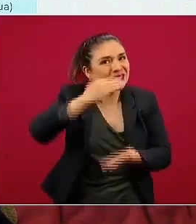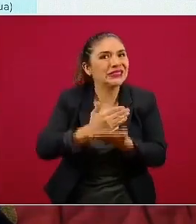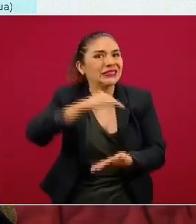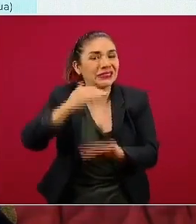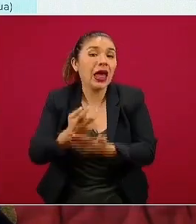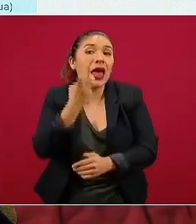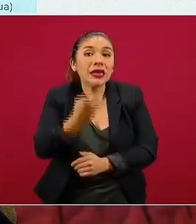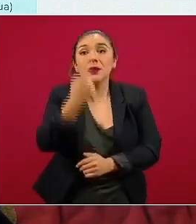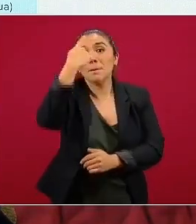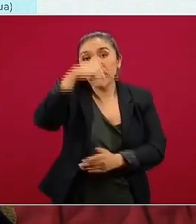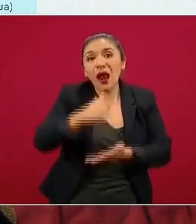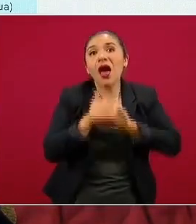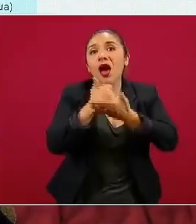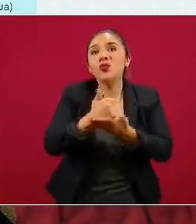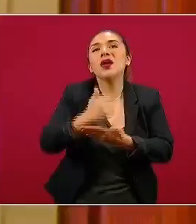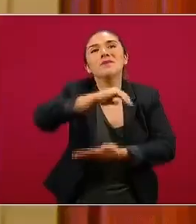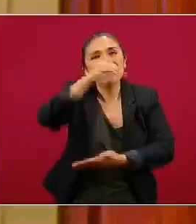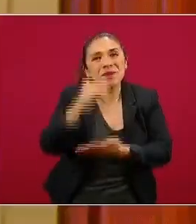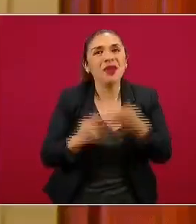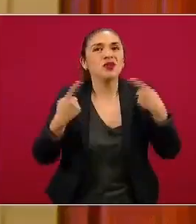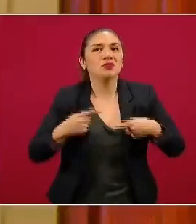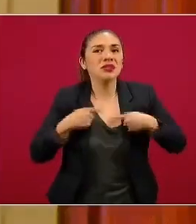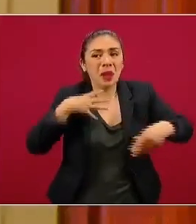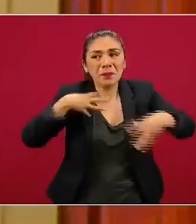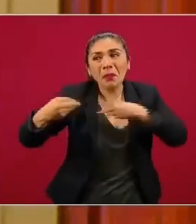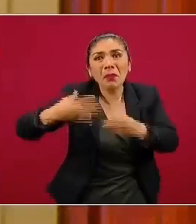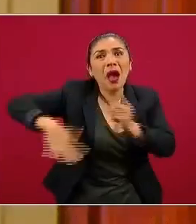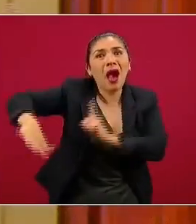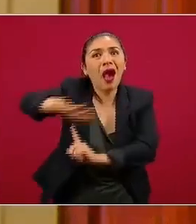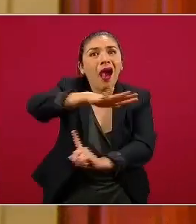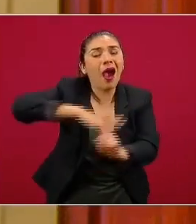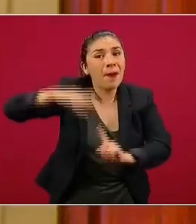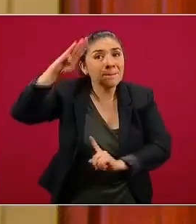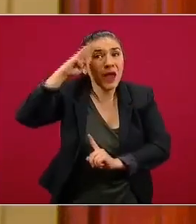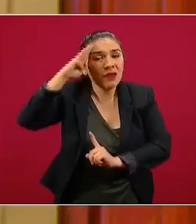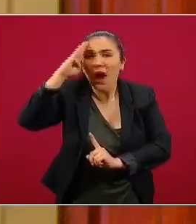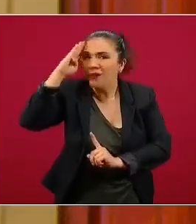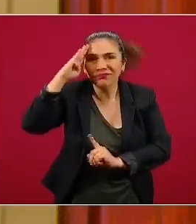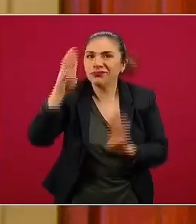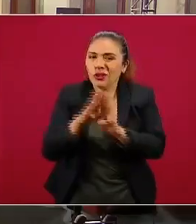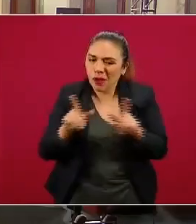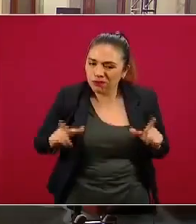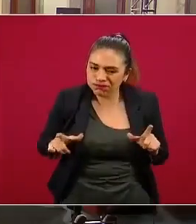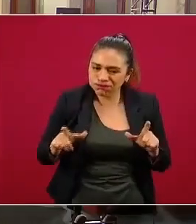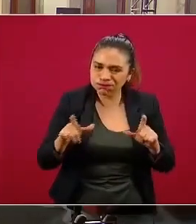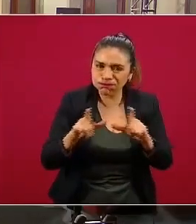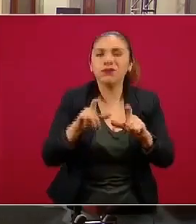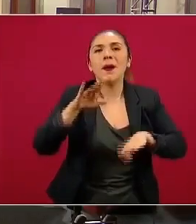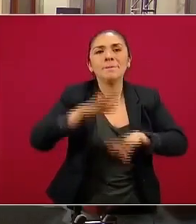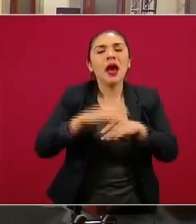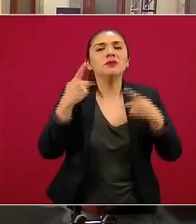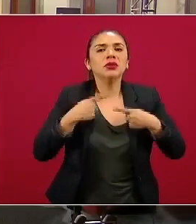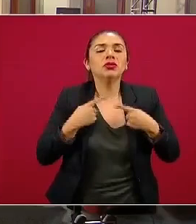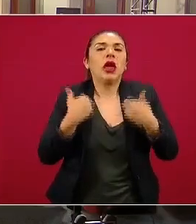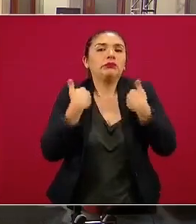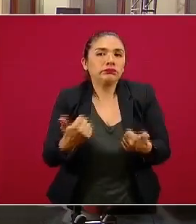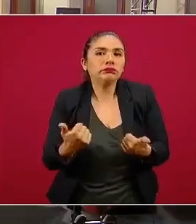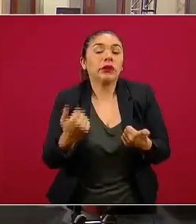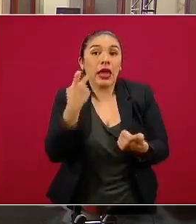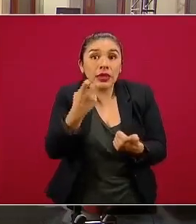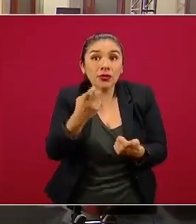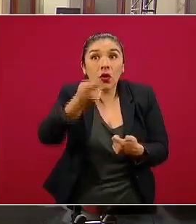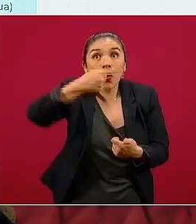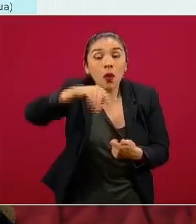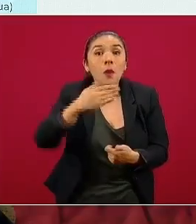es para contribuir a la disminución de la transmisión y que en complemento a la respuesta de salud, pues, podamos